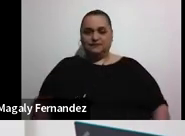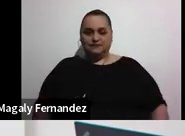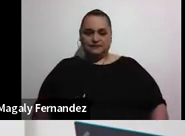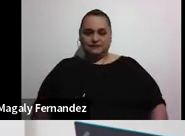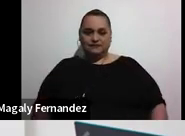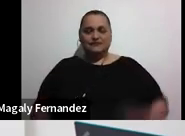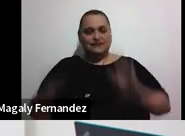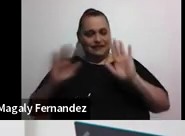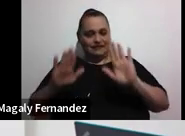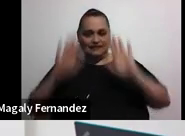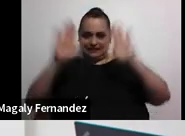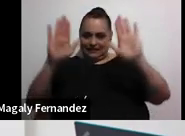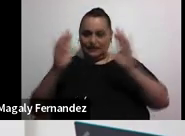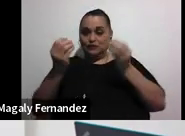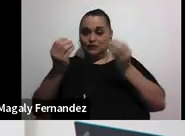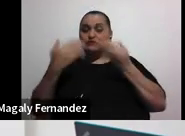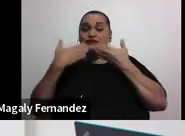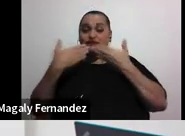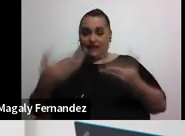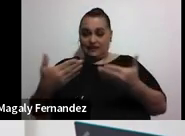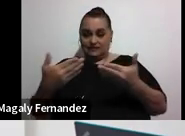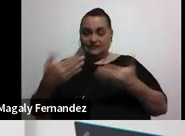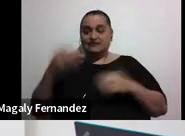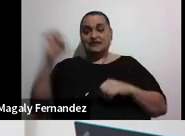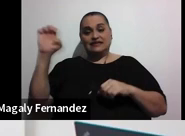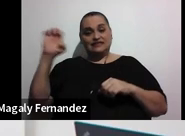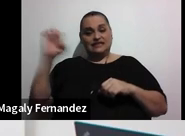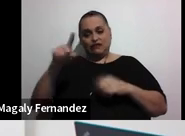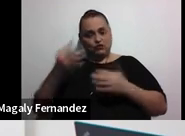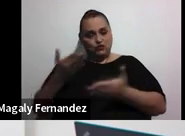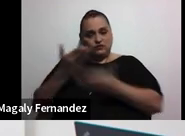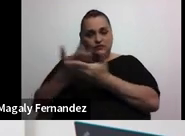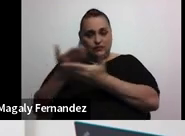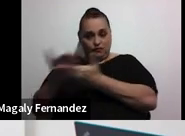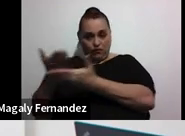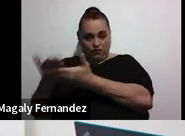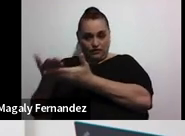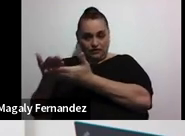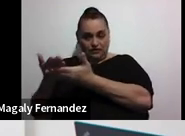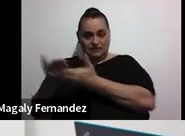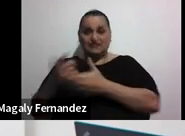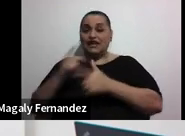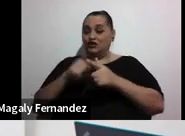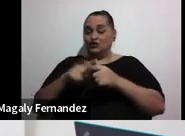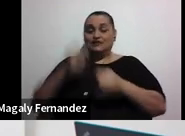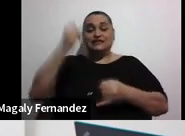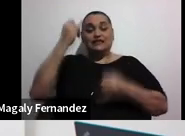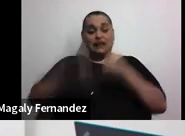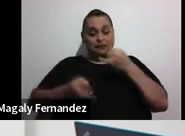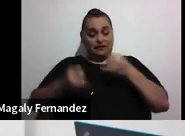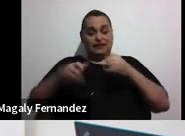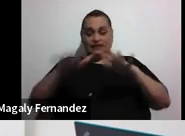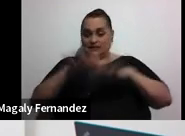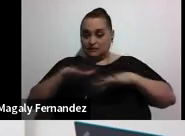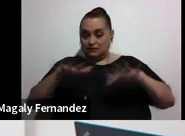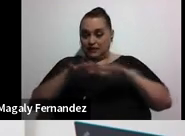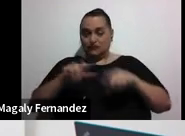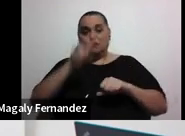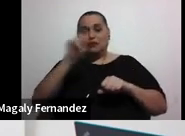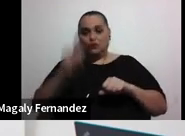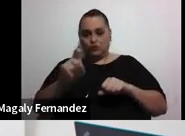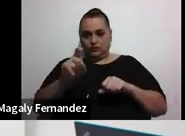excelente muchas gracias Esteban por tus aportes damos por finalizado este espacio de preguntas